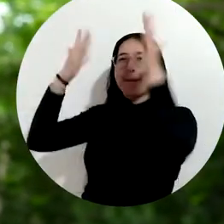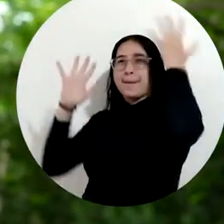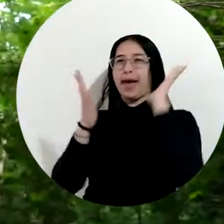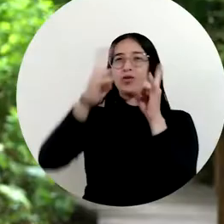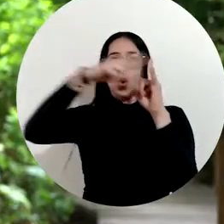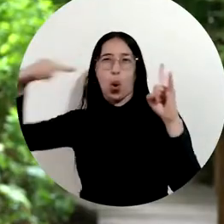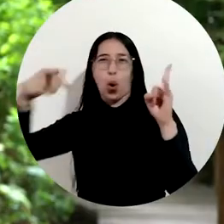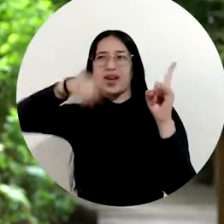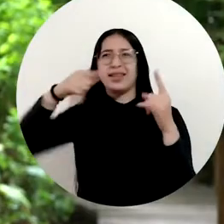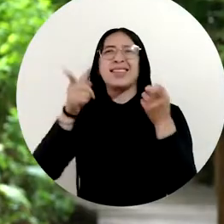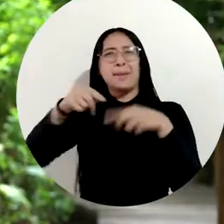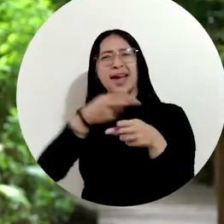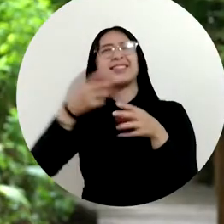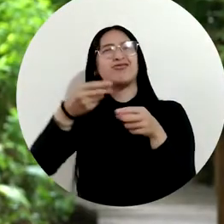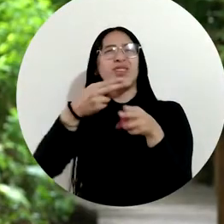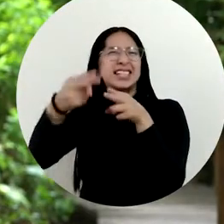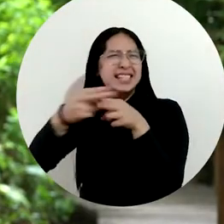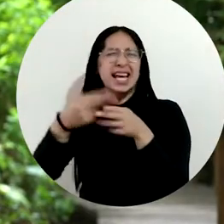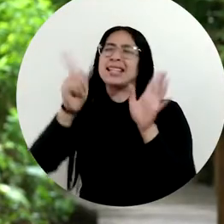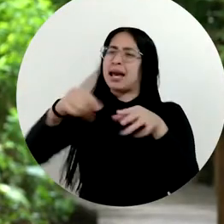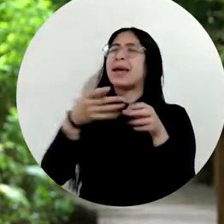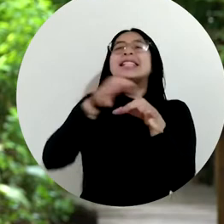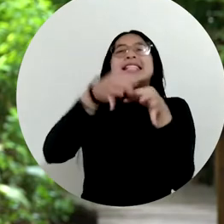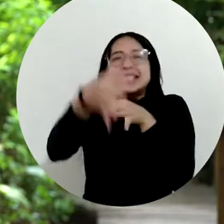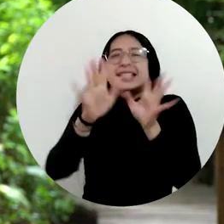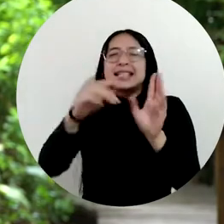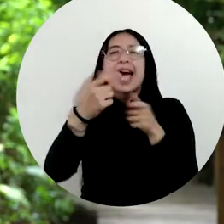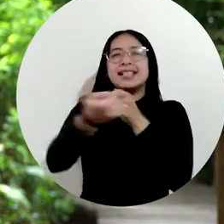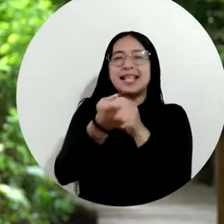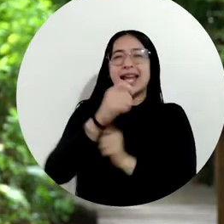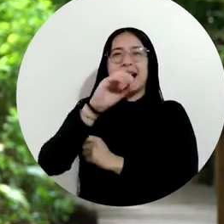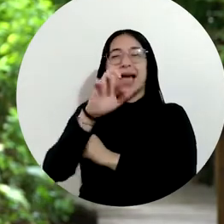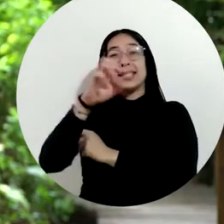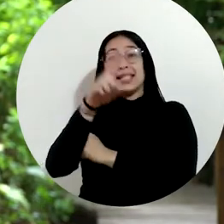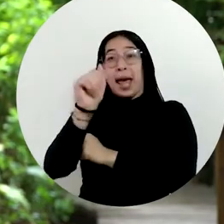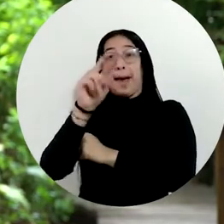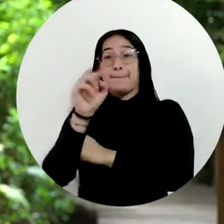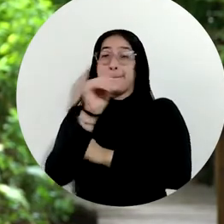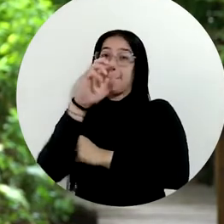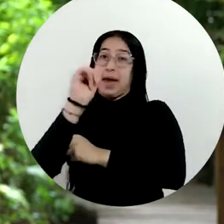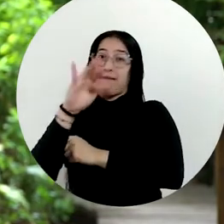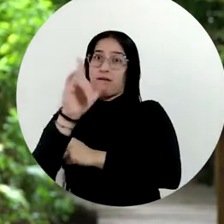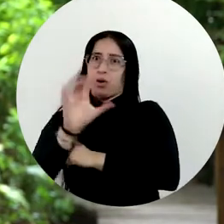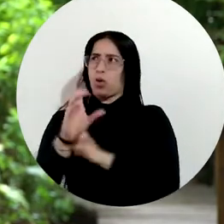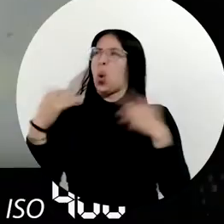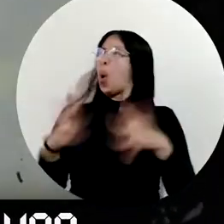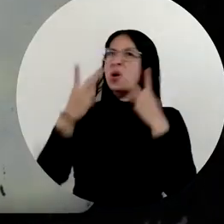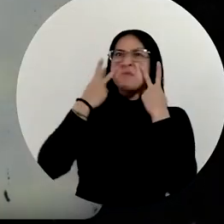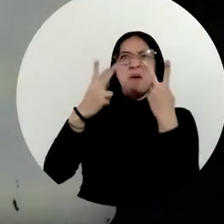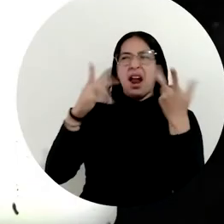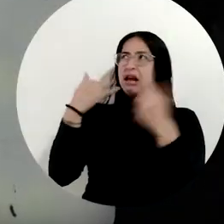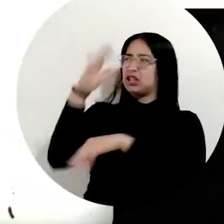Alejandrino. Sin ánimo de ser una competencia, pues nos da a todos a conocer cuál es el país con mayor riqueza de especies de aves. En este caso, Colombia